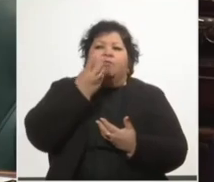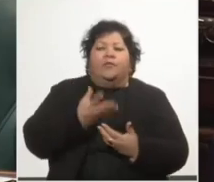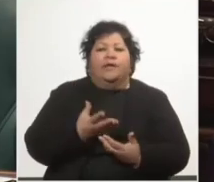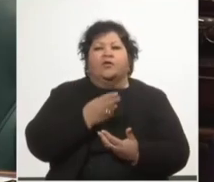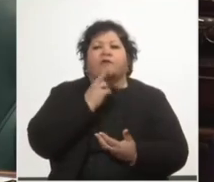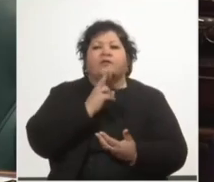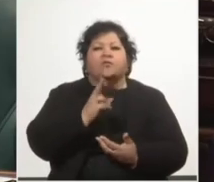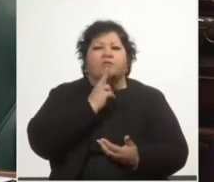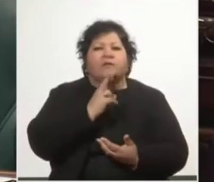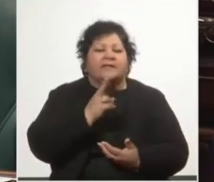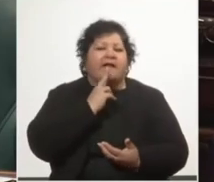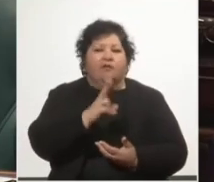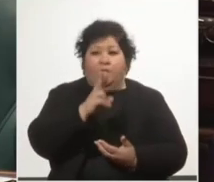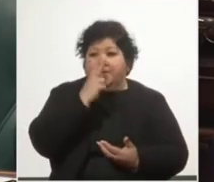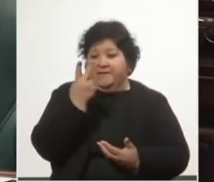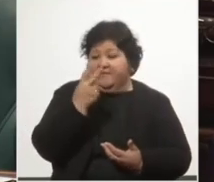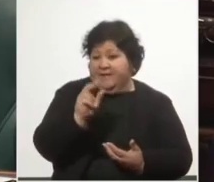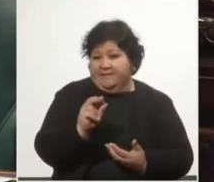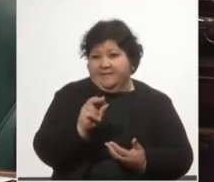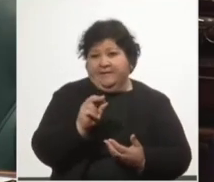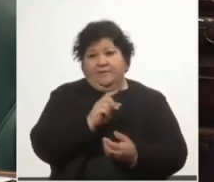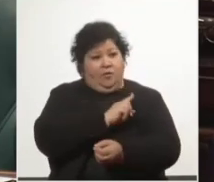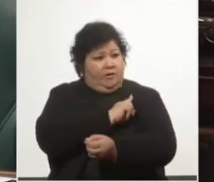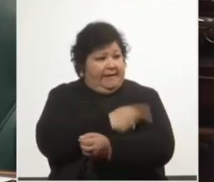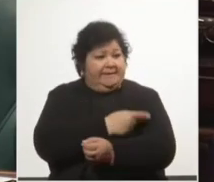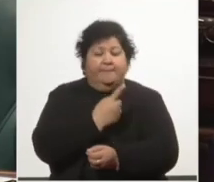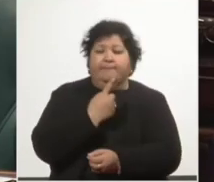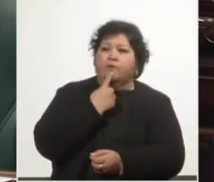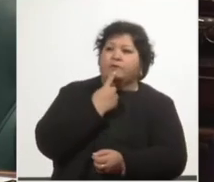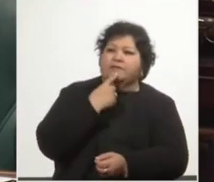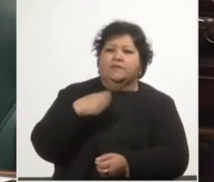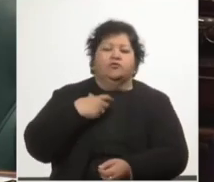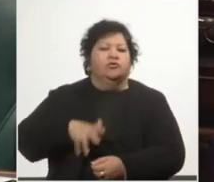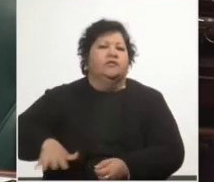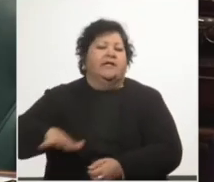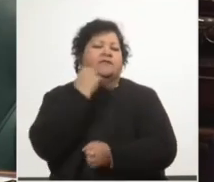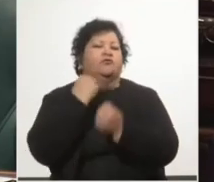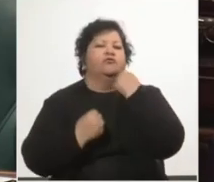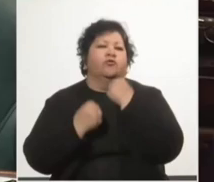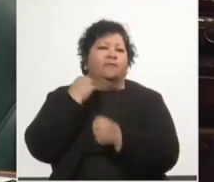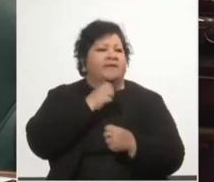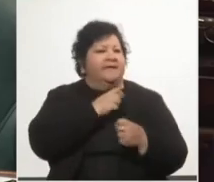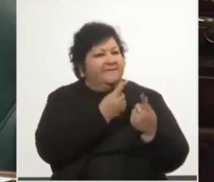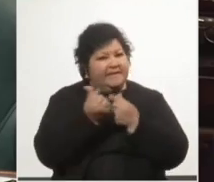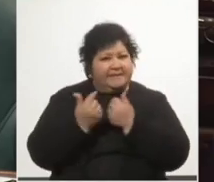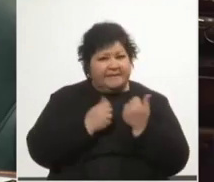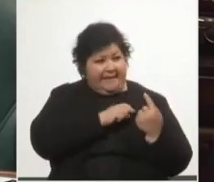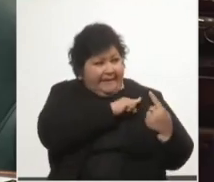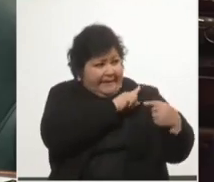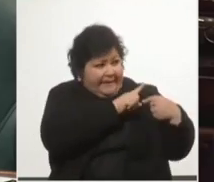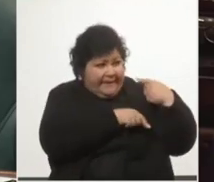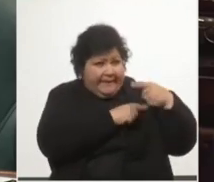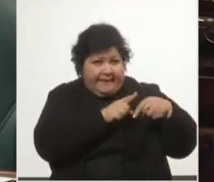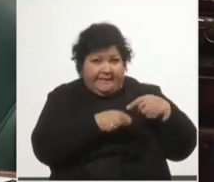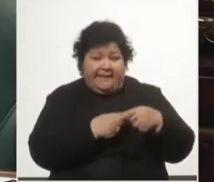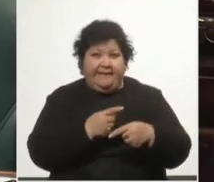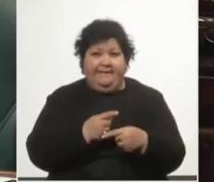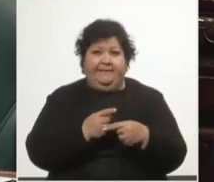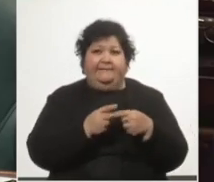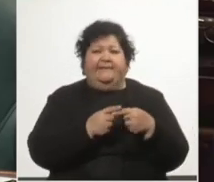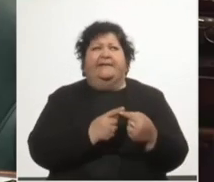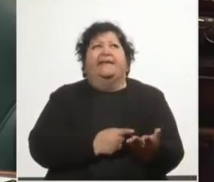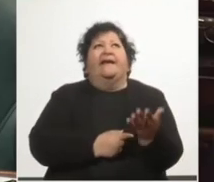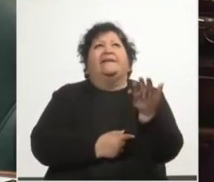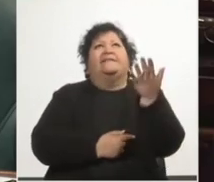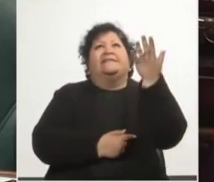conjunto de fortalezas políticas, sociales, económicas y financieras heredadas, algunas de ellas construidas desde larga data,